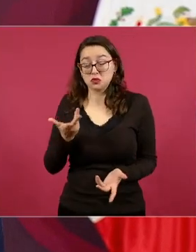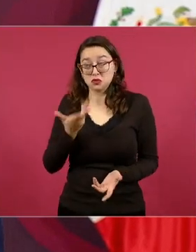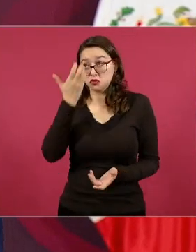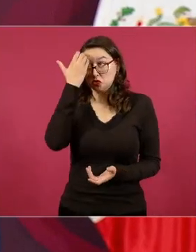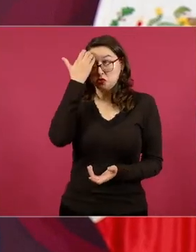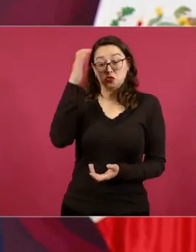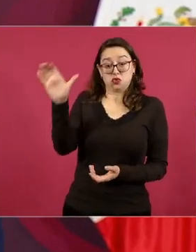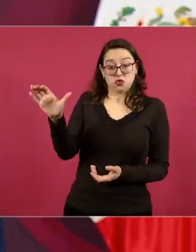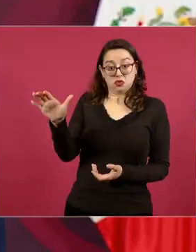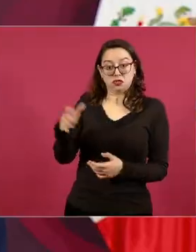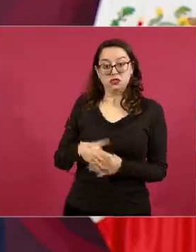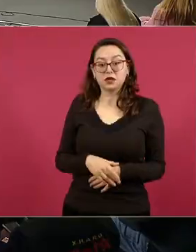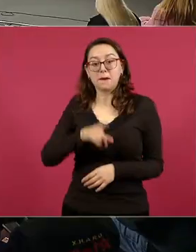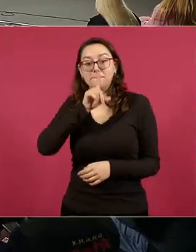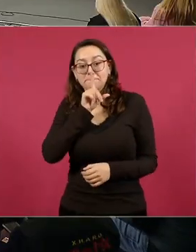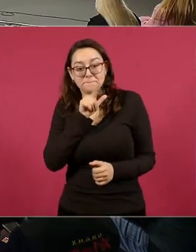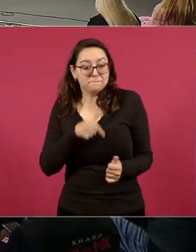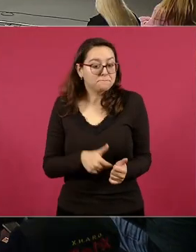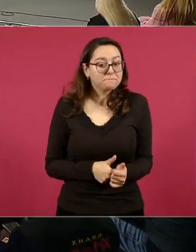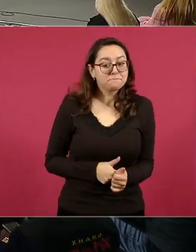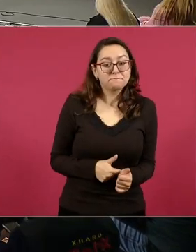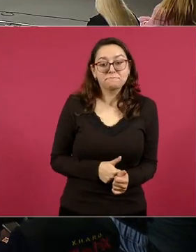actuaban en la clandestinidad